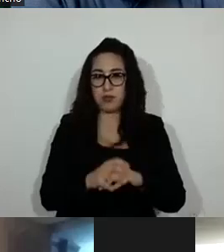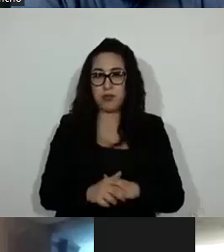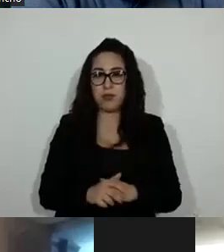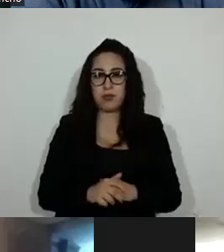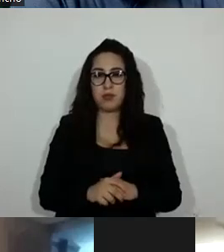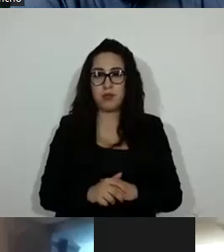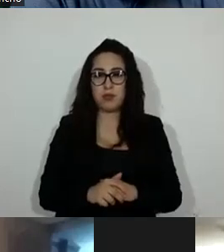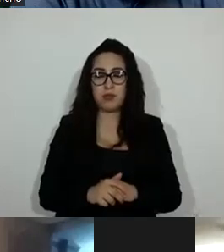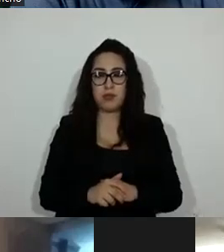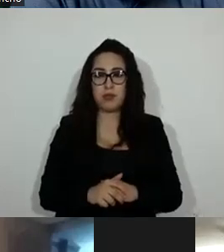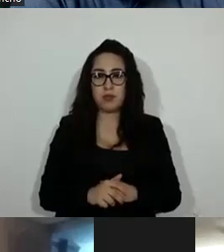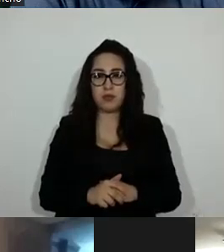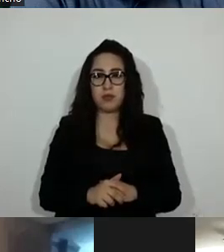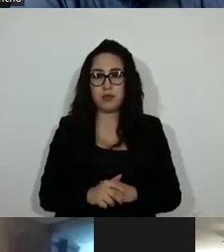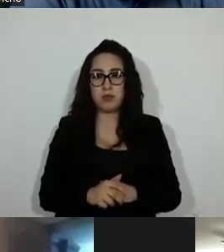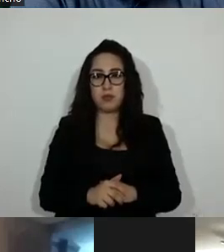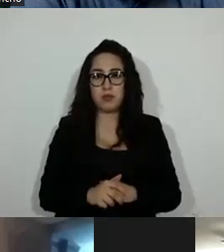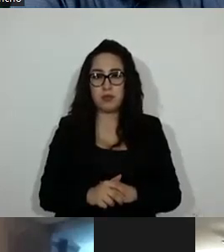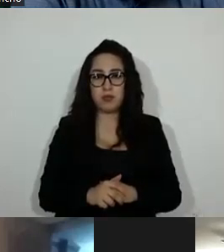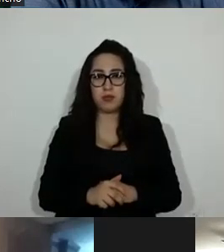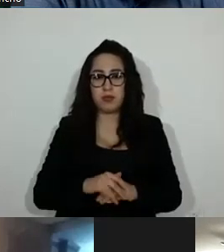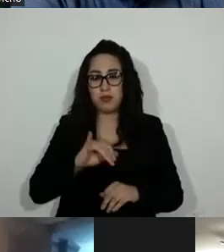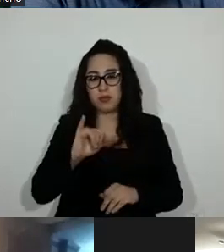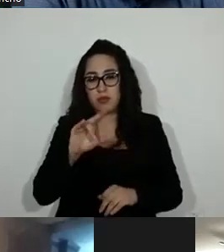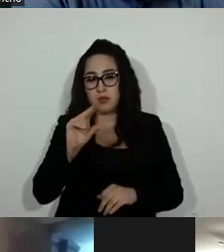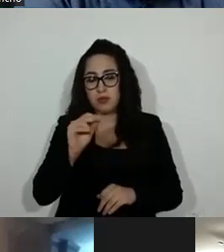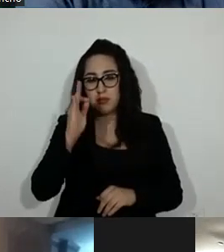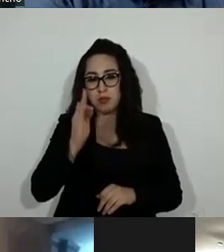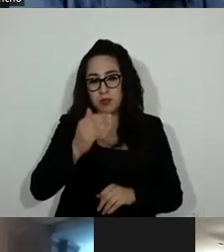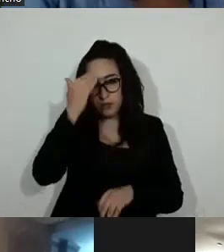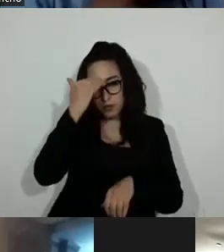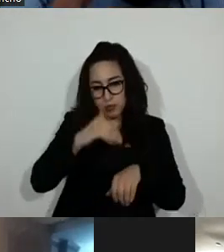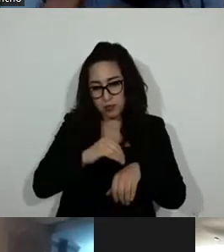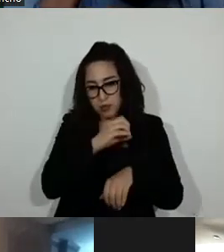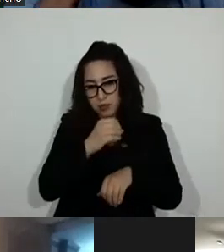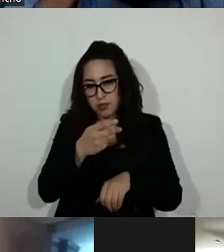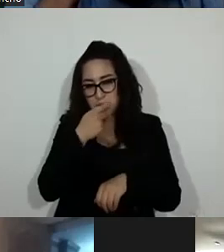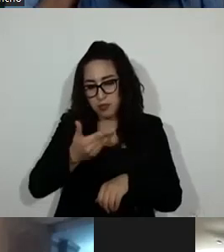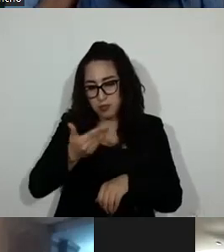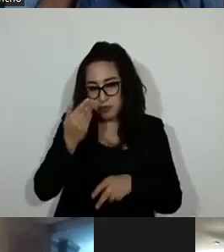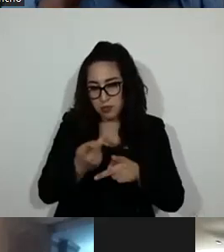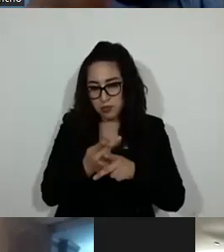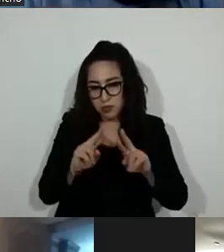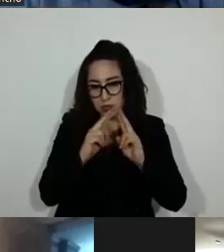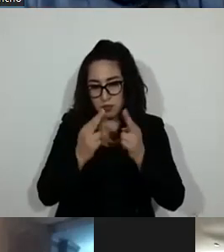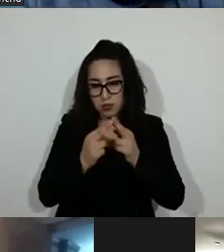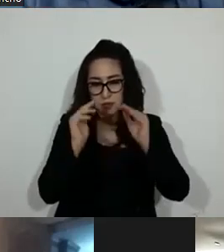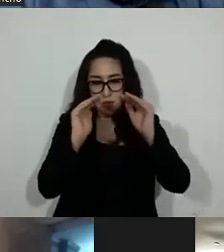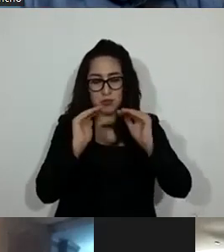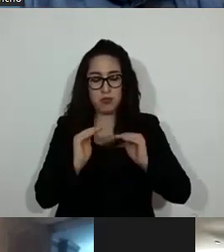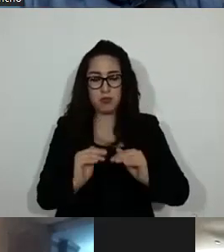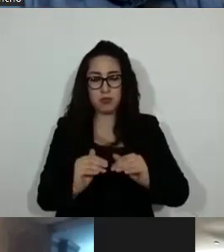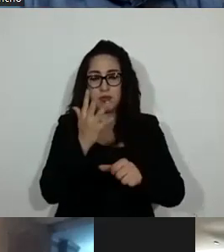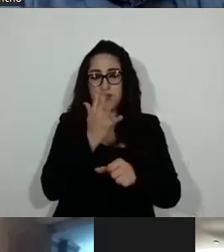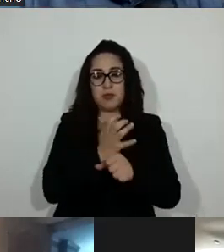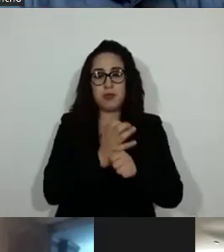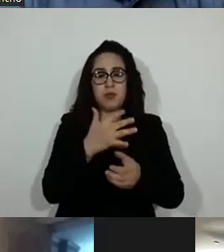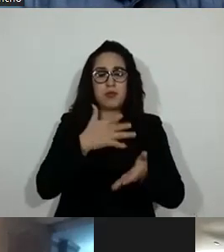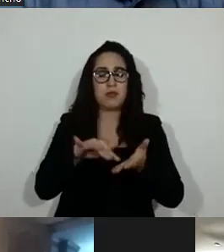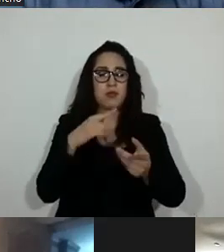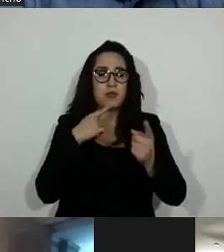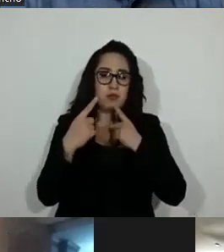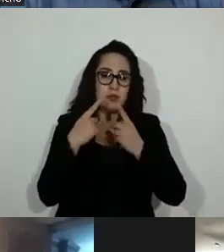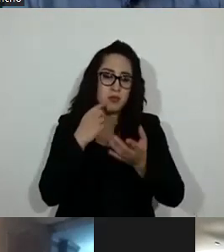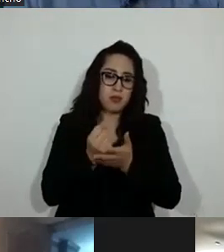consideraciones a la versión estenográfica de la sesión anterior. Quinto, lectura, discusión y, en su caso, aprobación